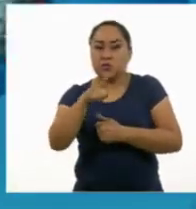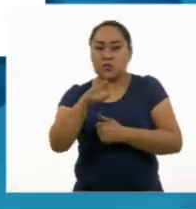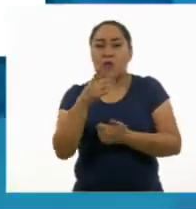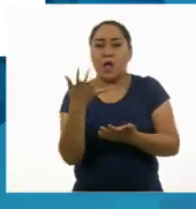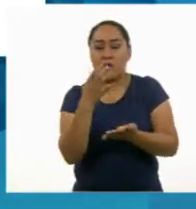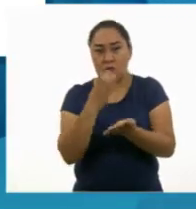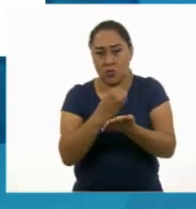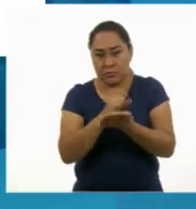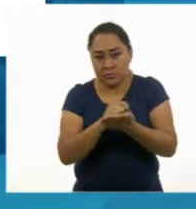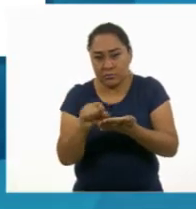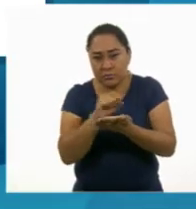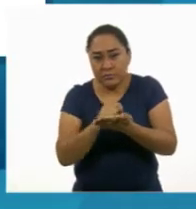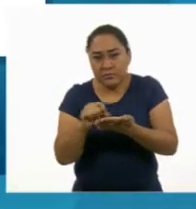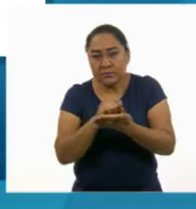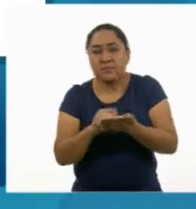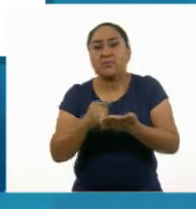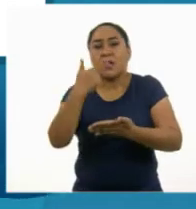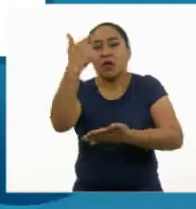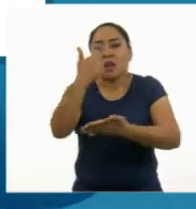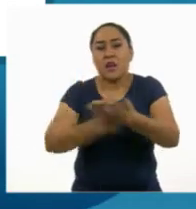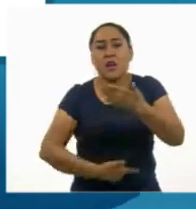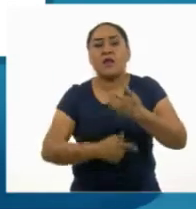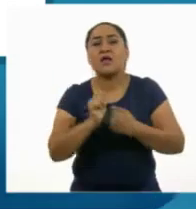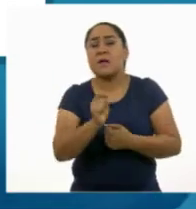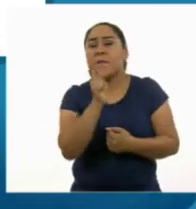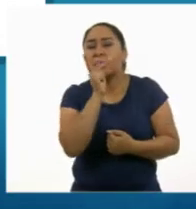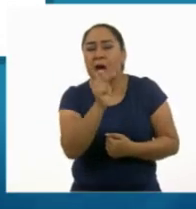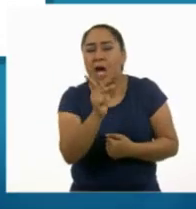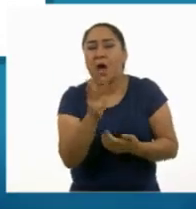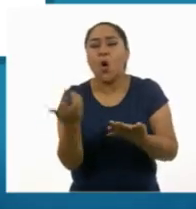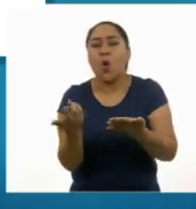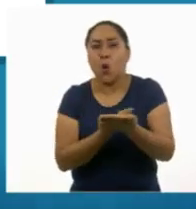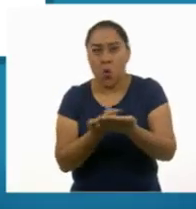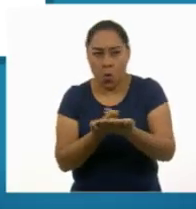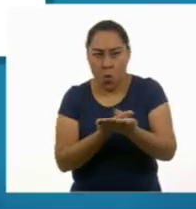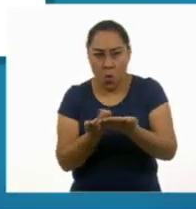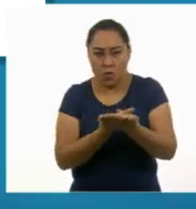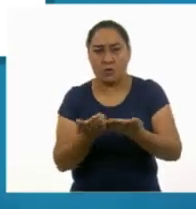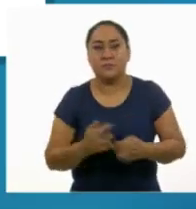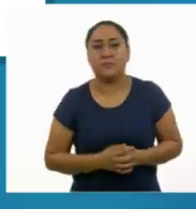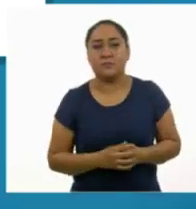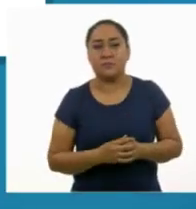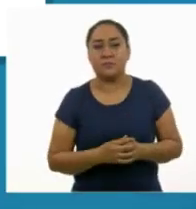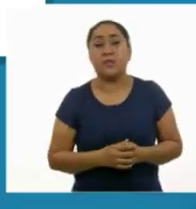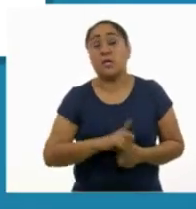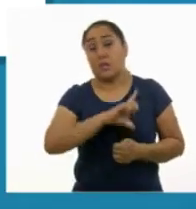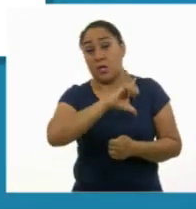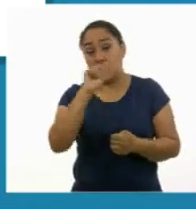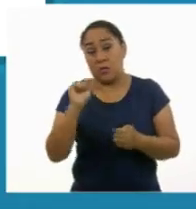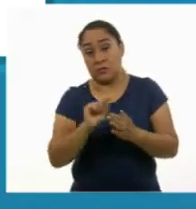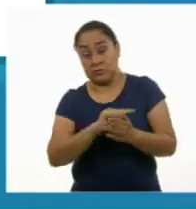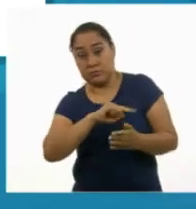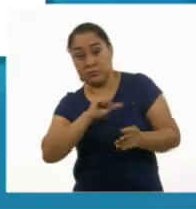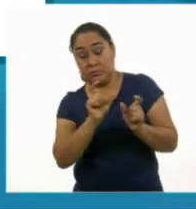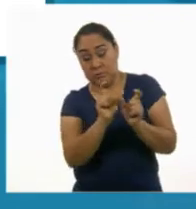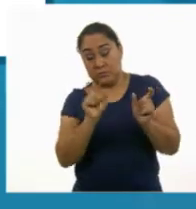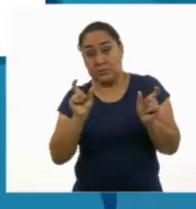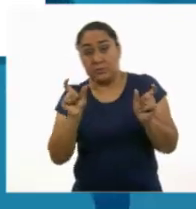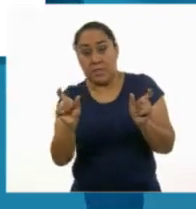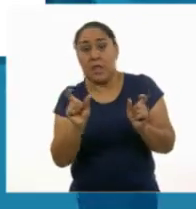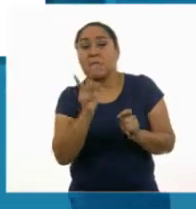Misterio y pon en una lista la palabra rosa. Y pon en otro lado la palabra